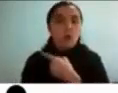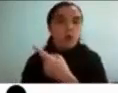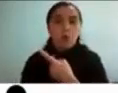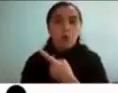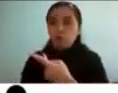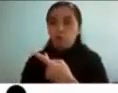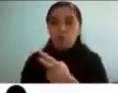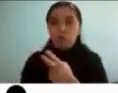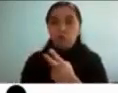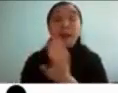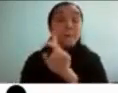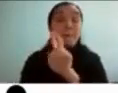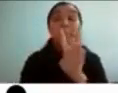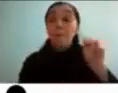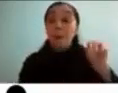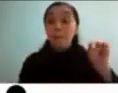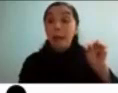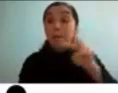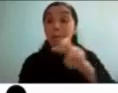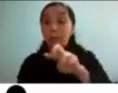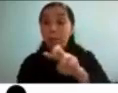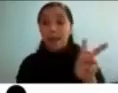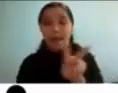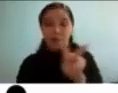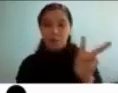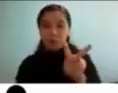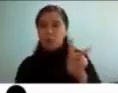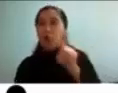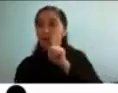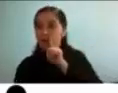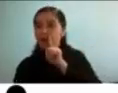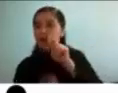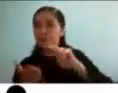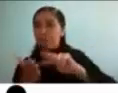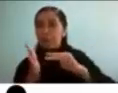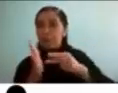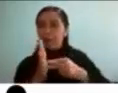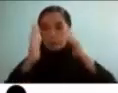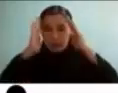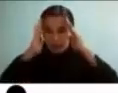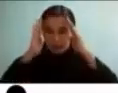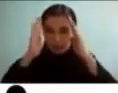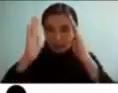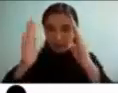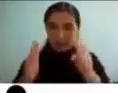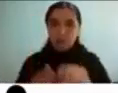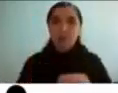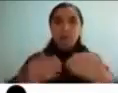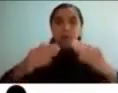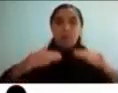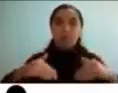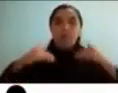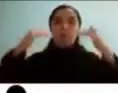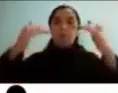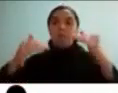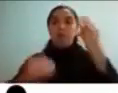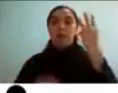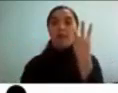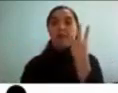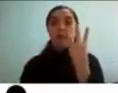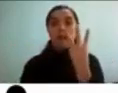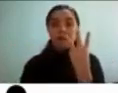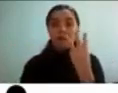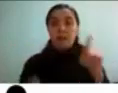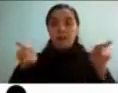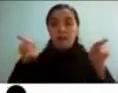pero evidentemente hay algo ahí acerca de estas dificultades atencionales y después venimos nosotros tres ya que estamos